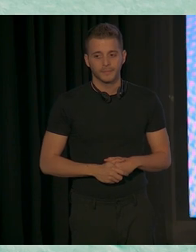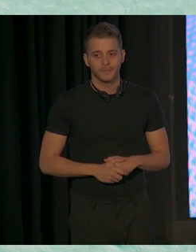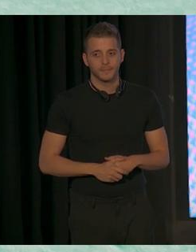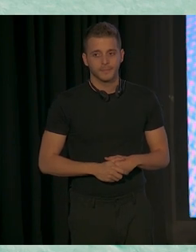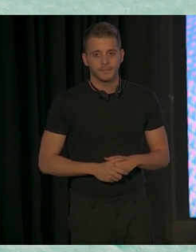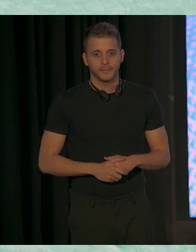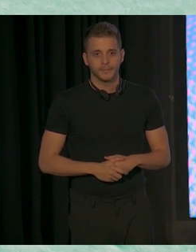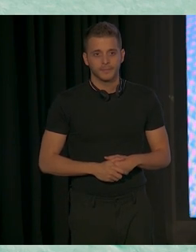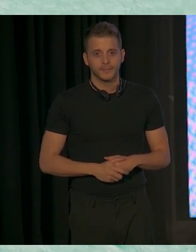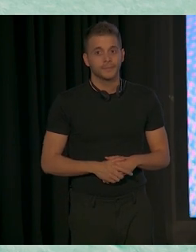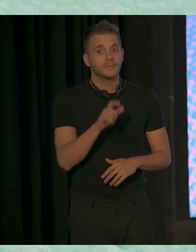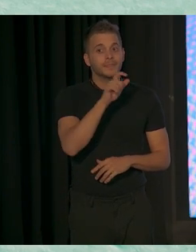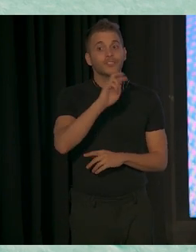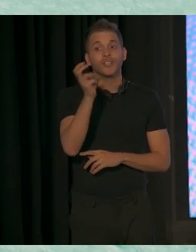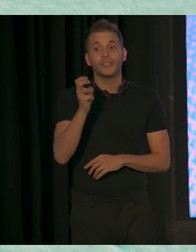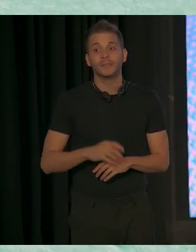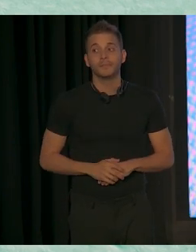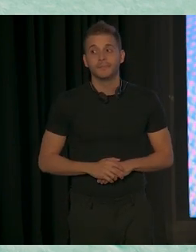¿Alguien más?